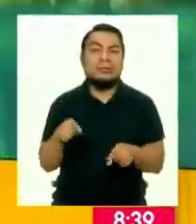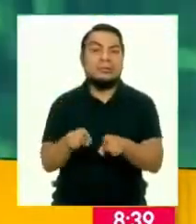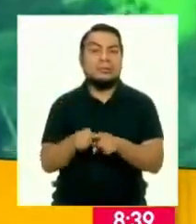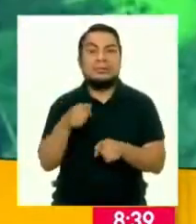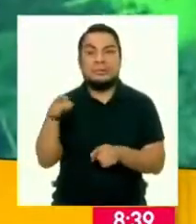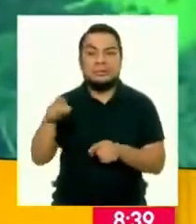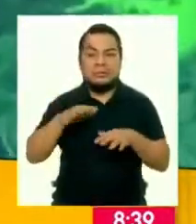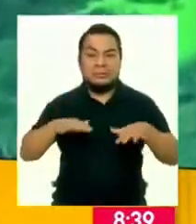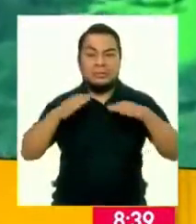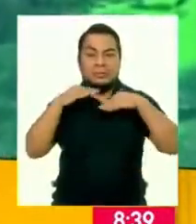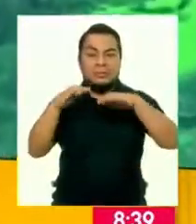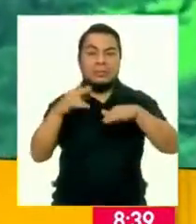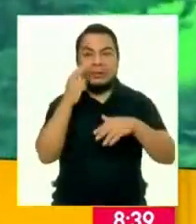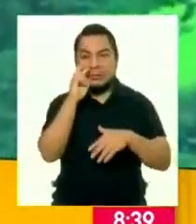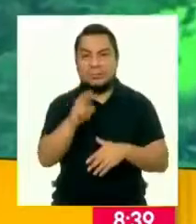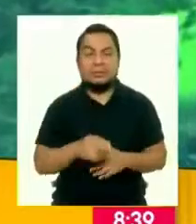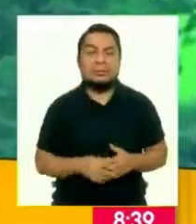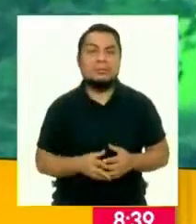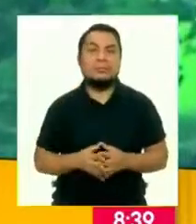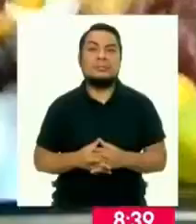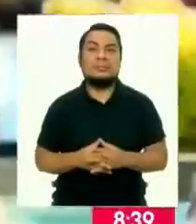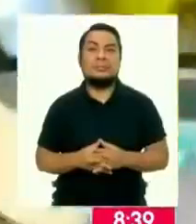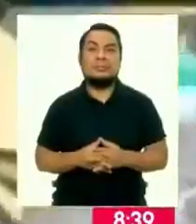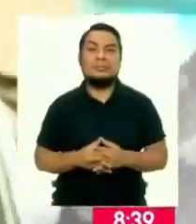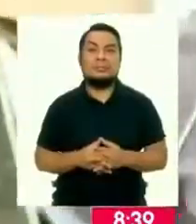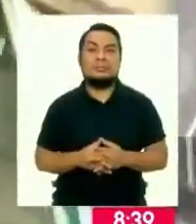nuestros océanos, nuestro mar. Veamos el informe.